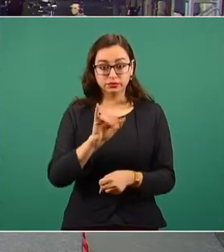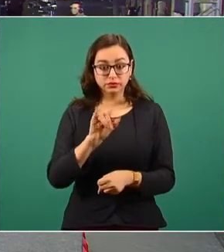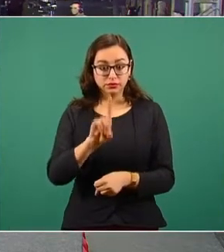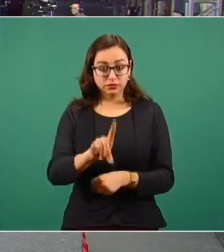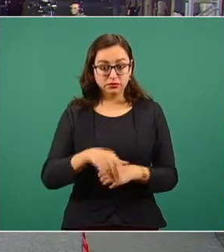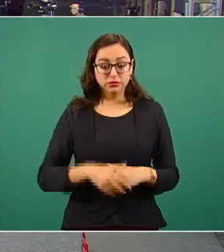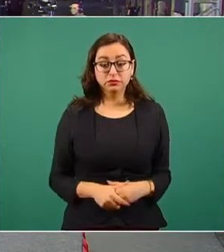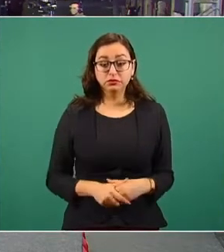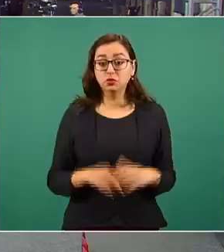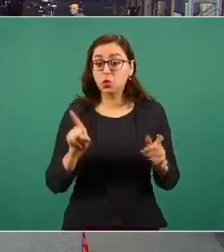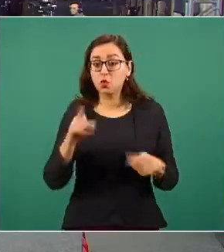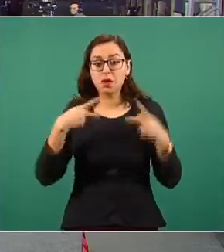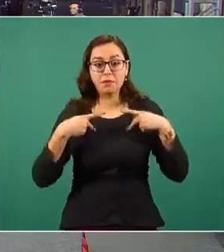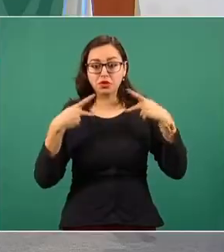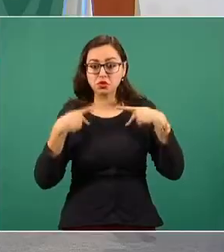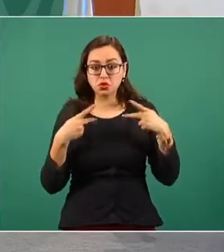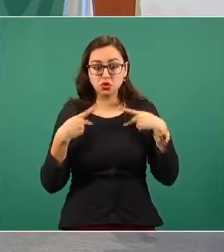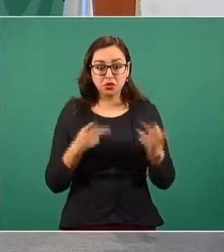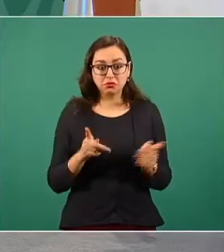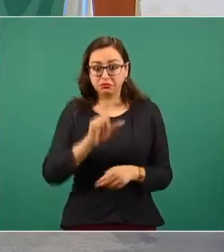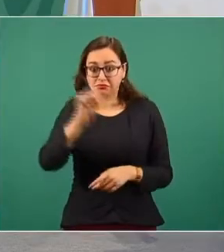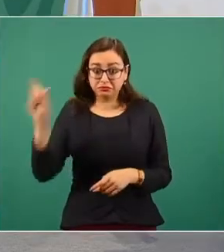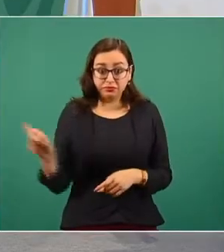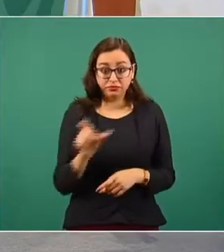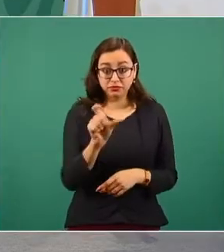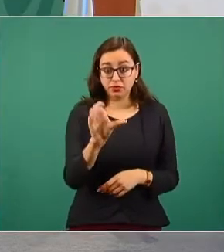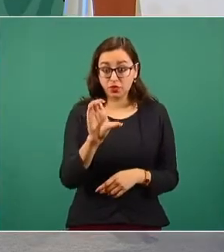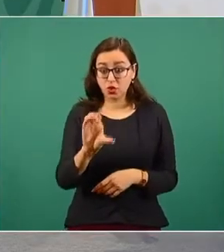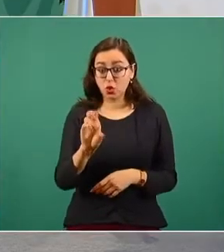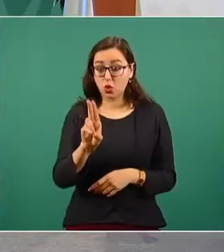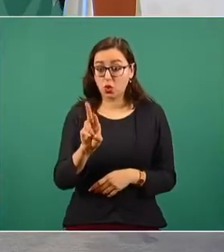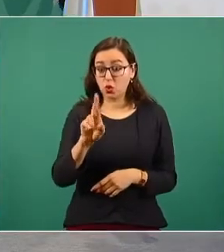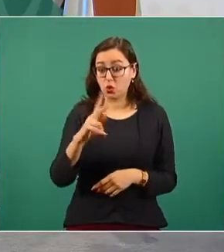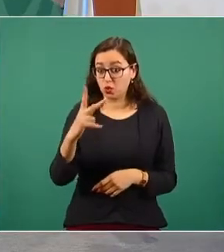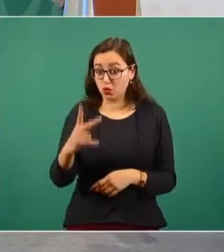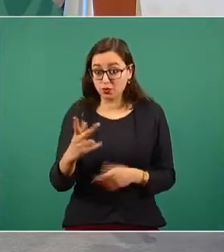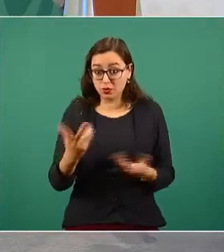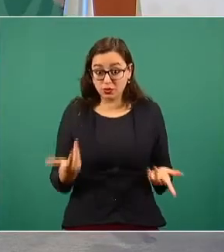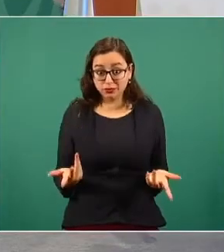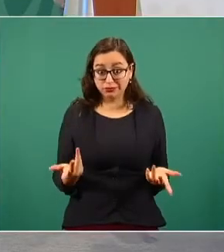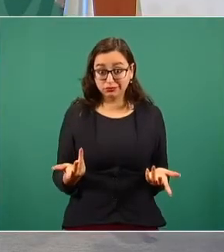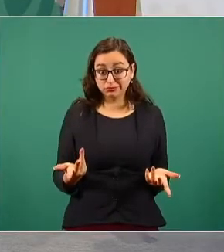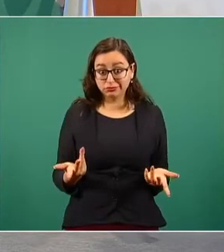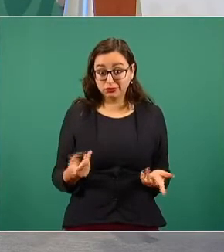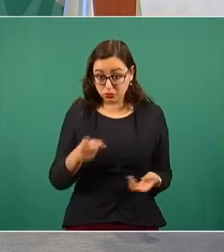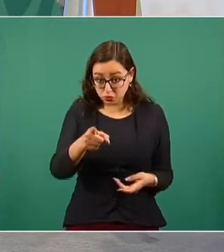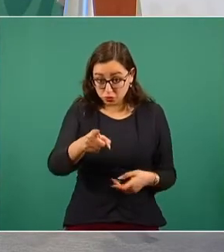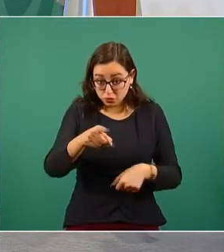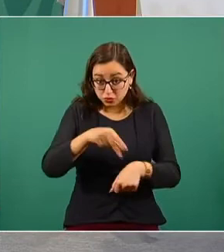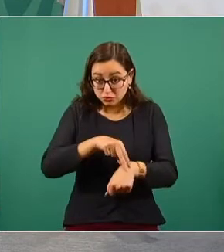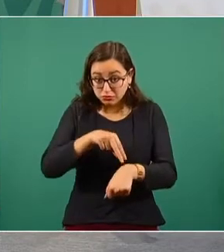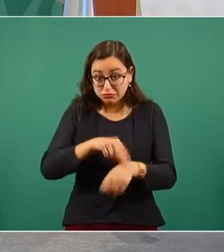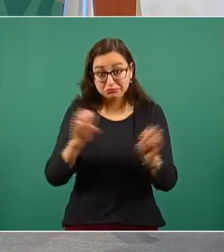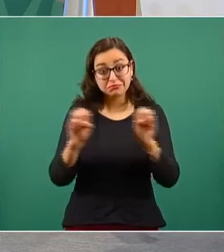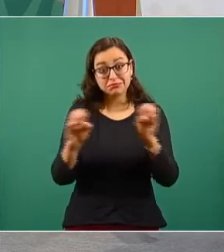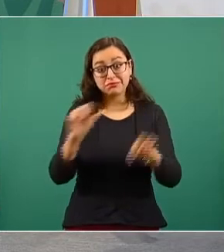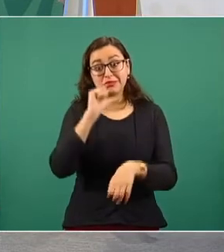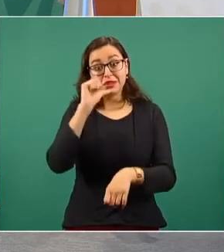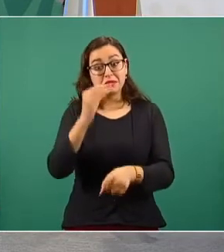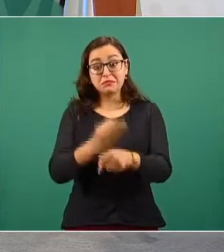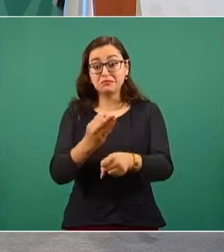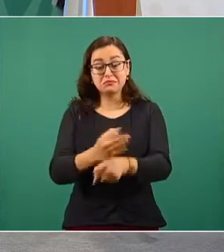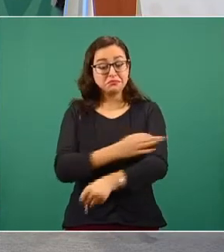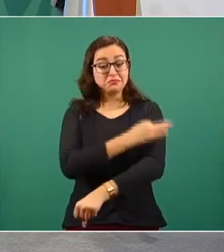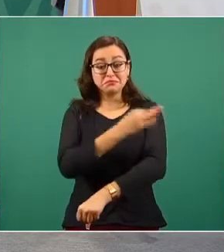ingresa ahí su CURP, si usted me diera su CURP y la ponemos ahí, le dice que usted no es personal de salud y entonces que en este momento no puede ser